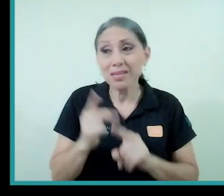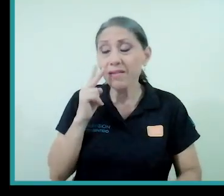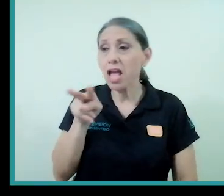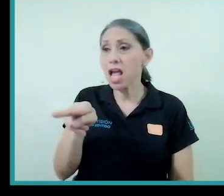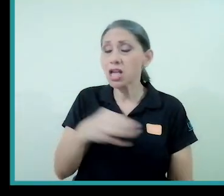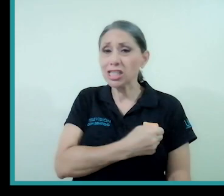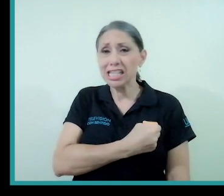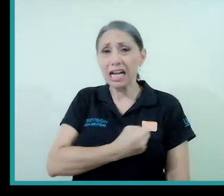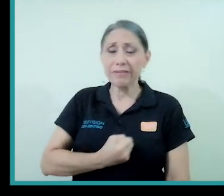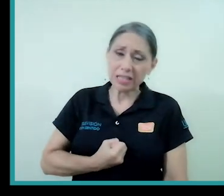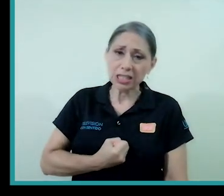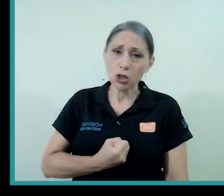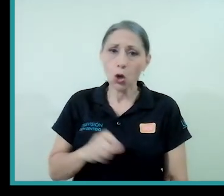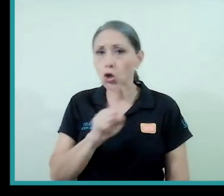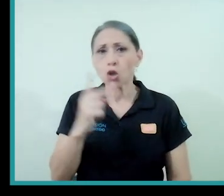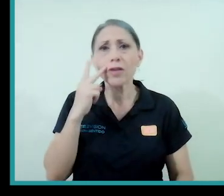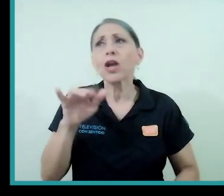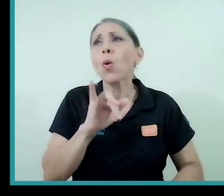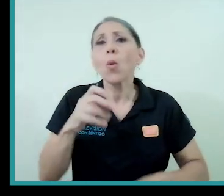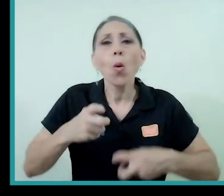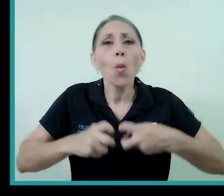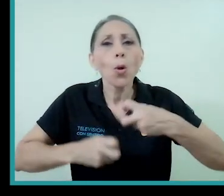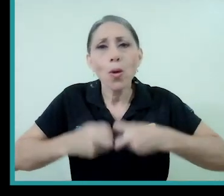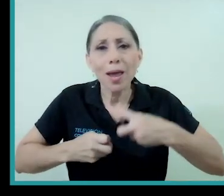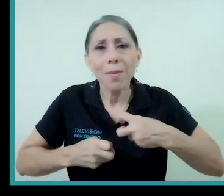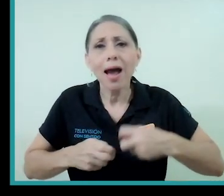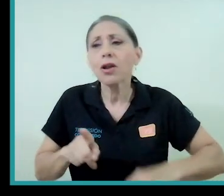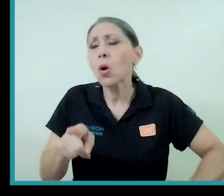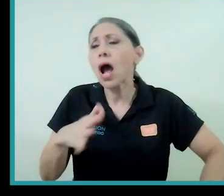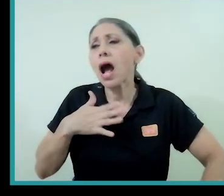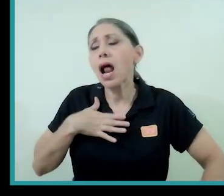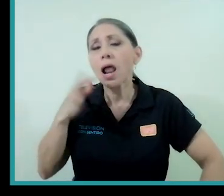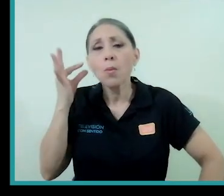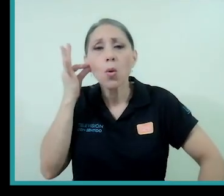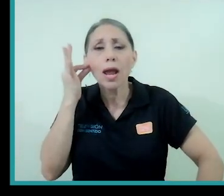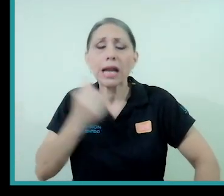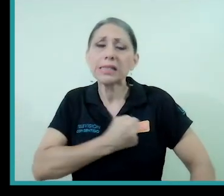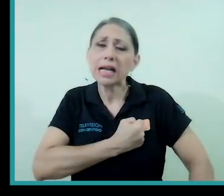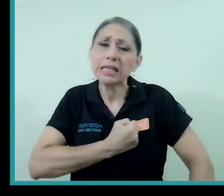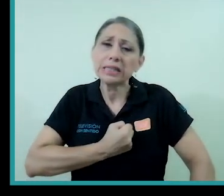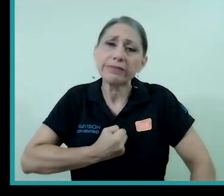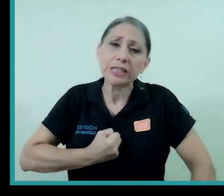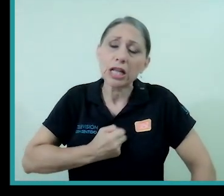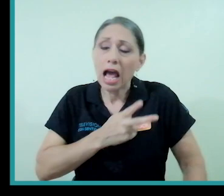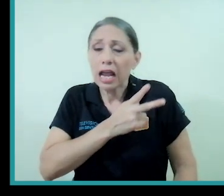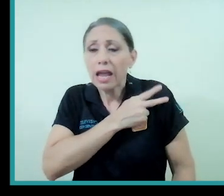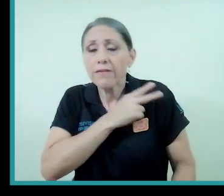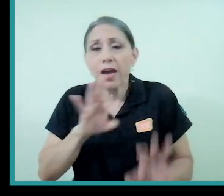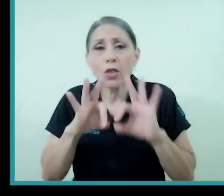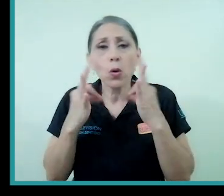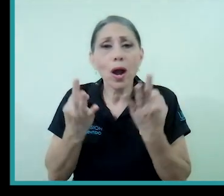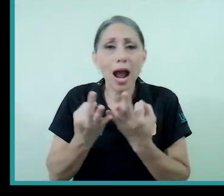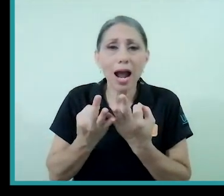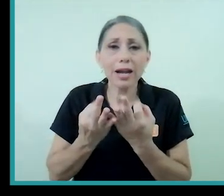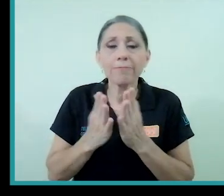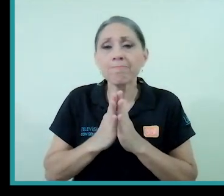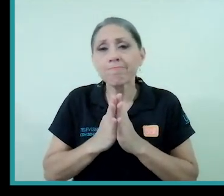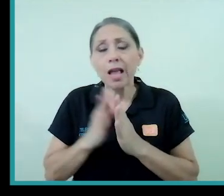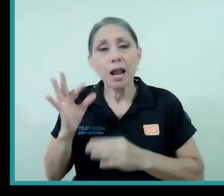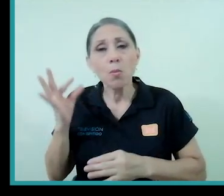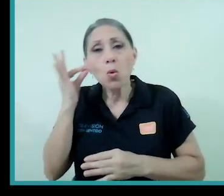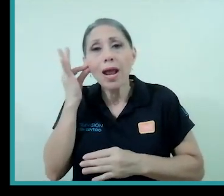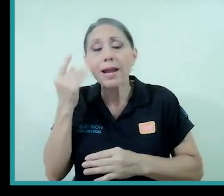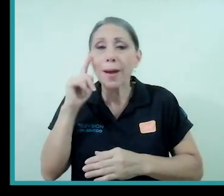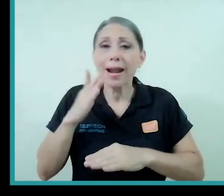sacrificio o sea no se ve como un problema sino como el sacrificio que tiene que hacer la mujer jefa de hogar o la mujer por salir